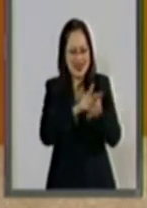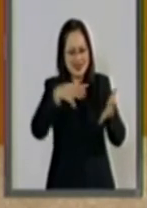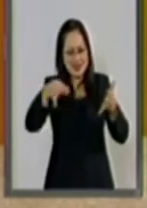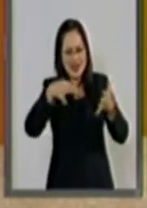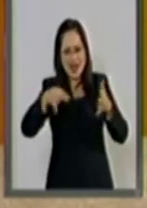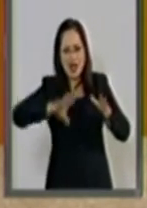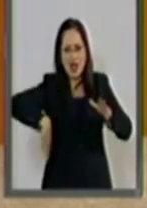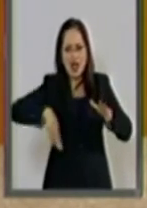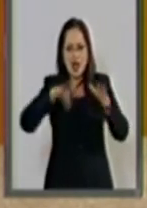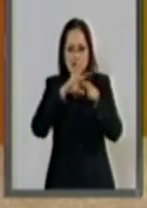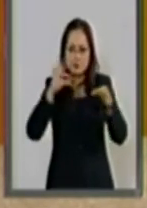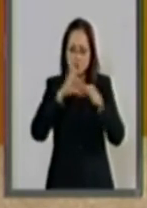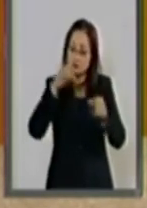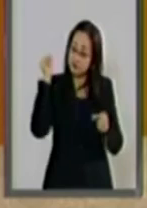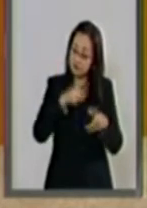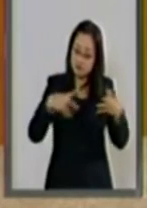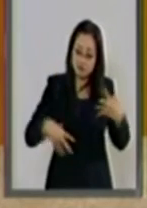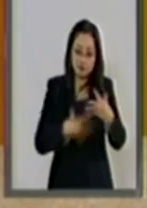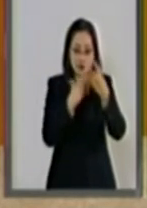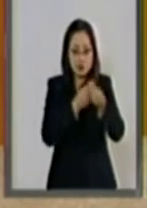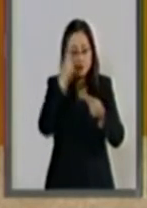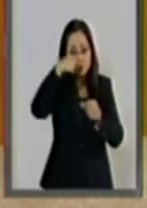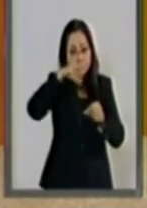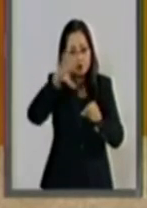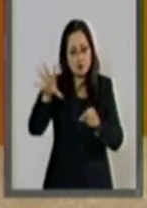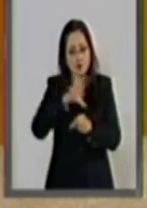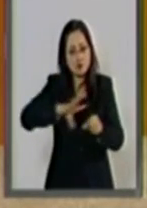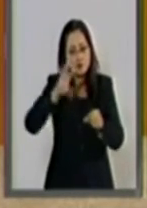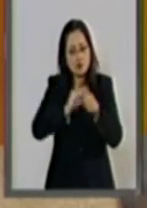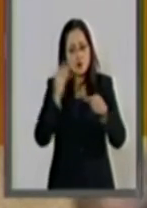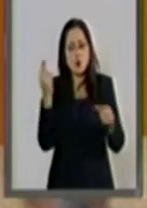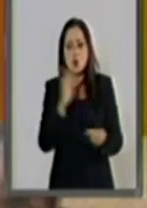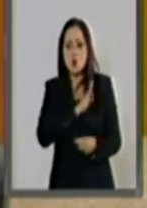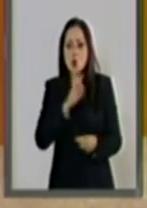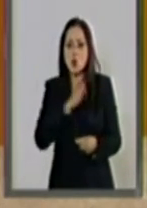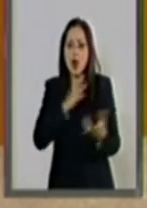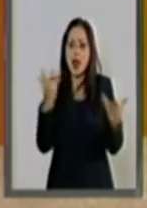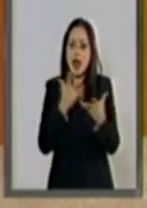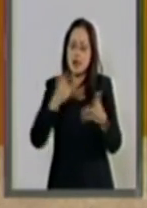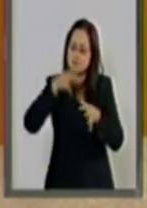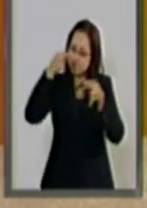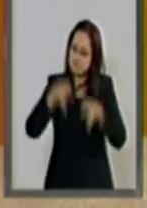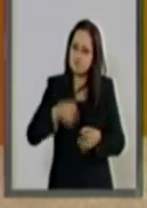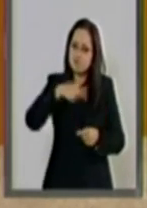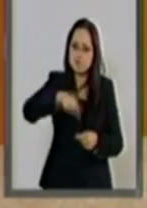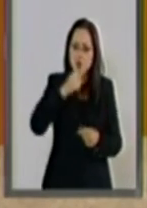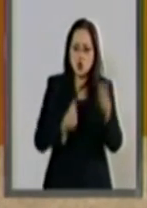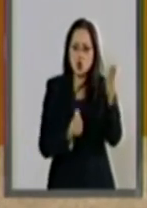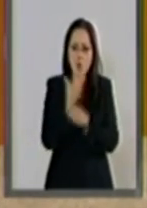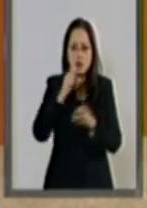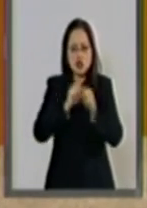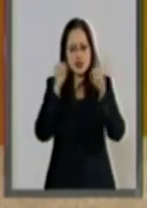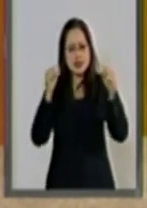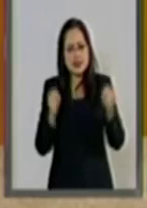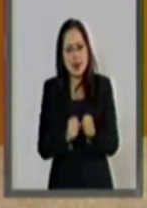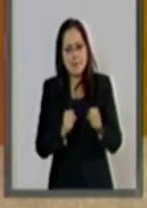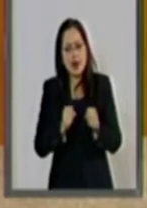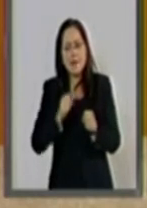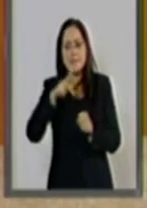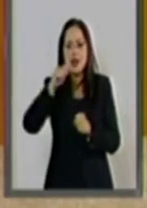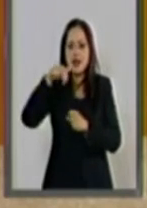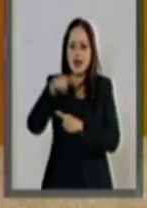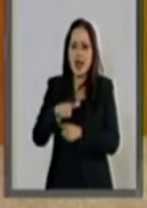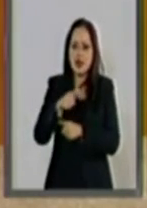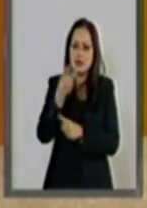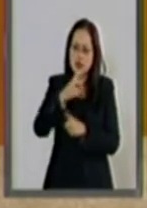enumeré necesarias para la implementación y operación adecuada del nuevo sistema penal